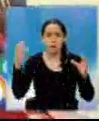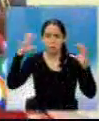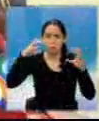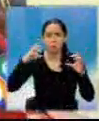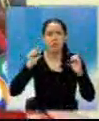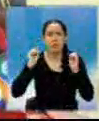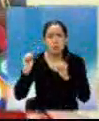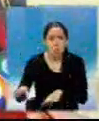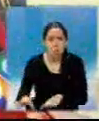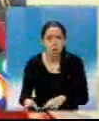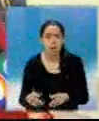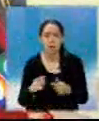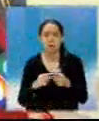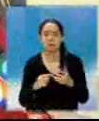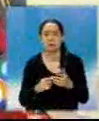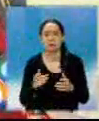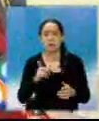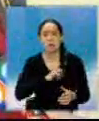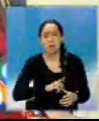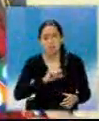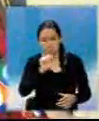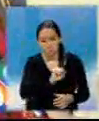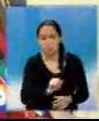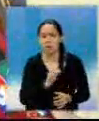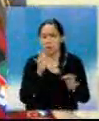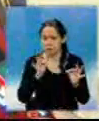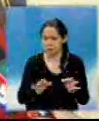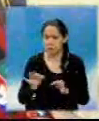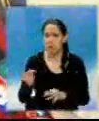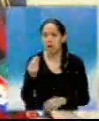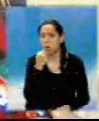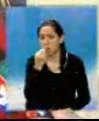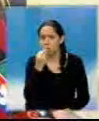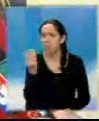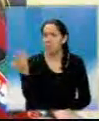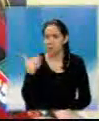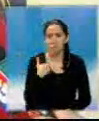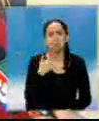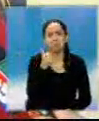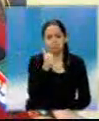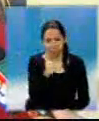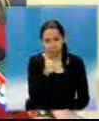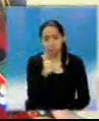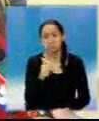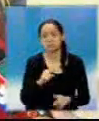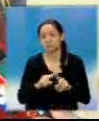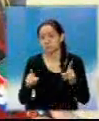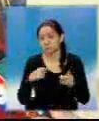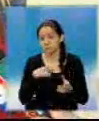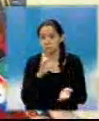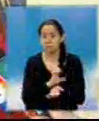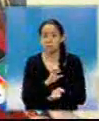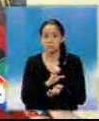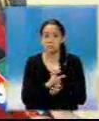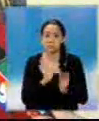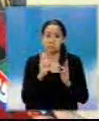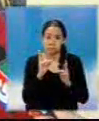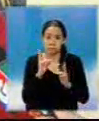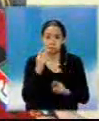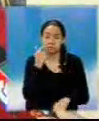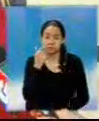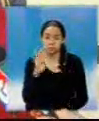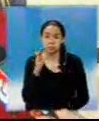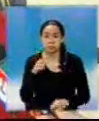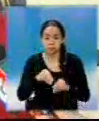extracción de basura, limpieza de sanitarios, él ha cumplido alimentación, pero solamente estamos esperando los terrenos